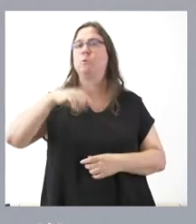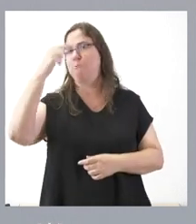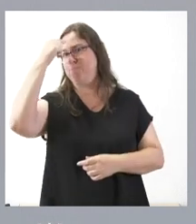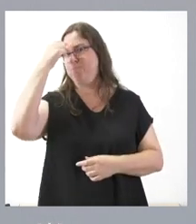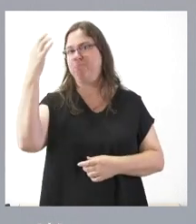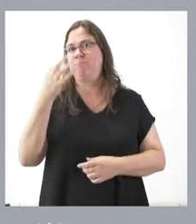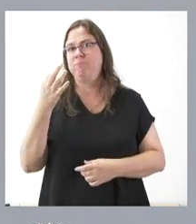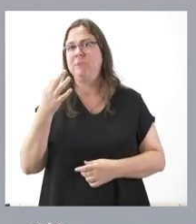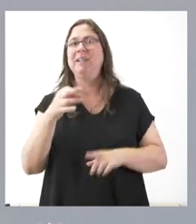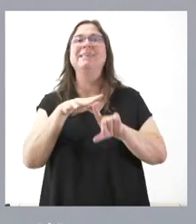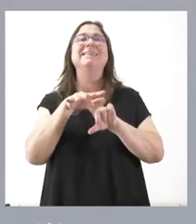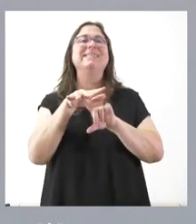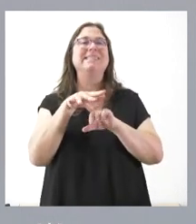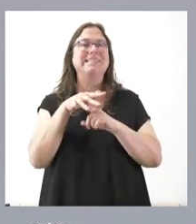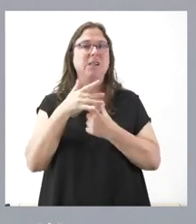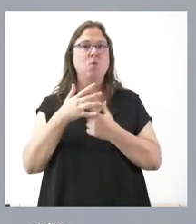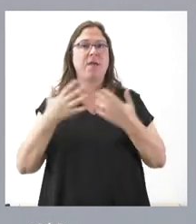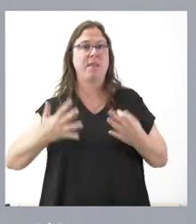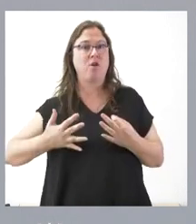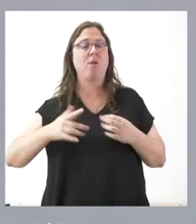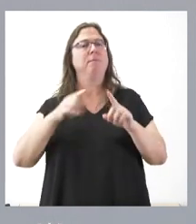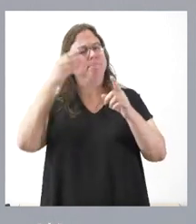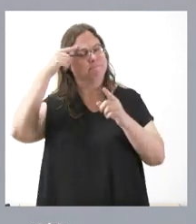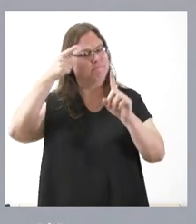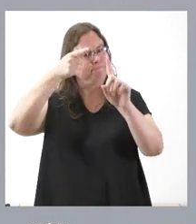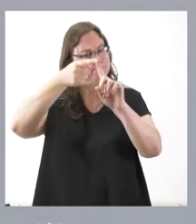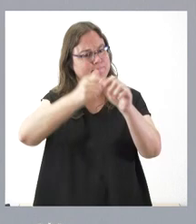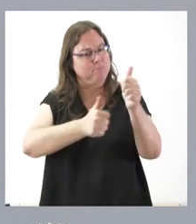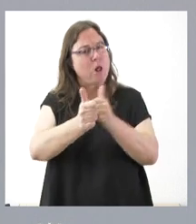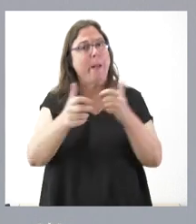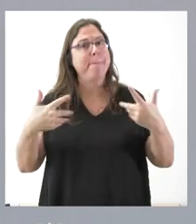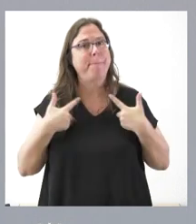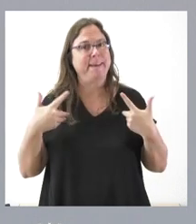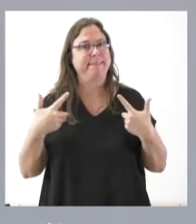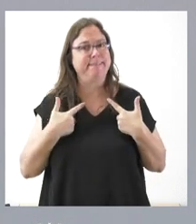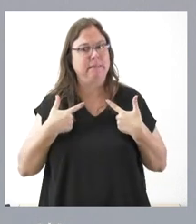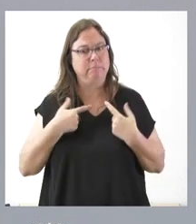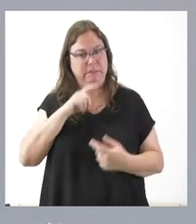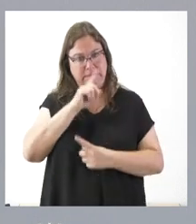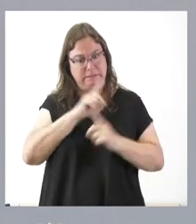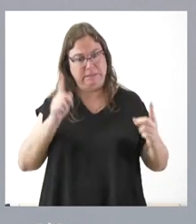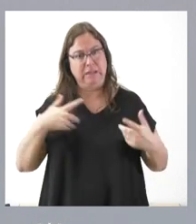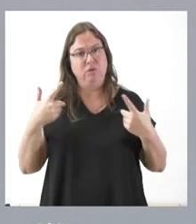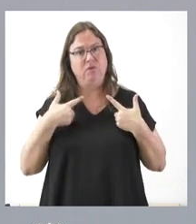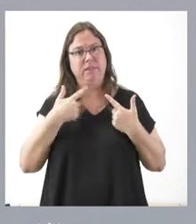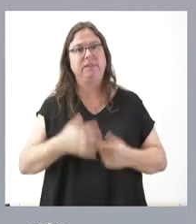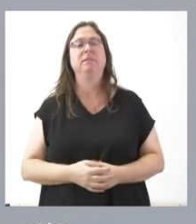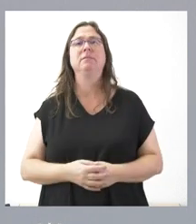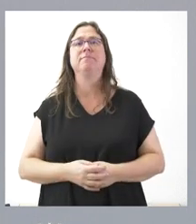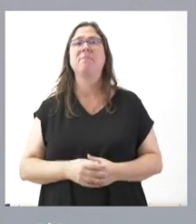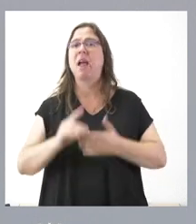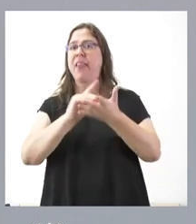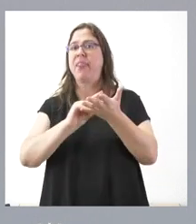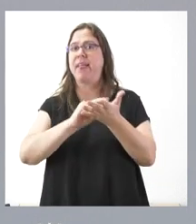las situaciones, teniendo en cuenta las víctimas que está habiendo este año. Los números